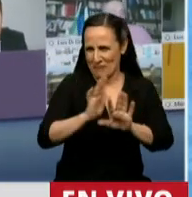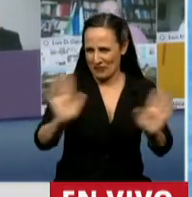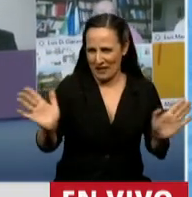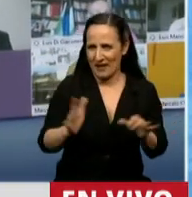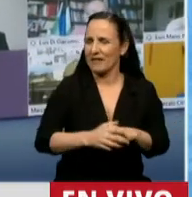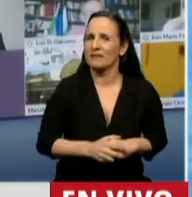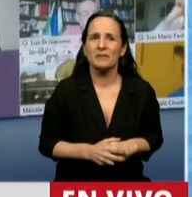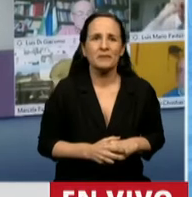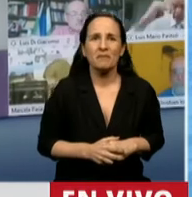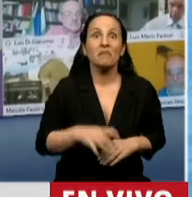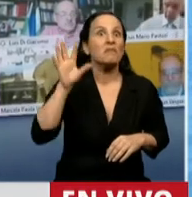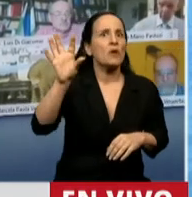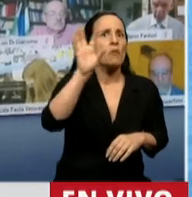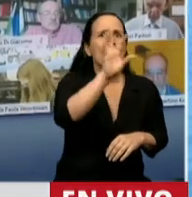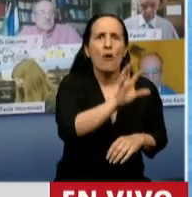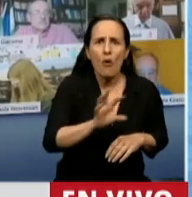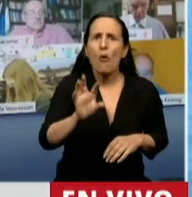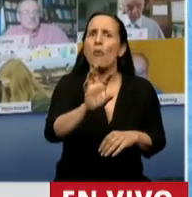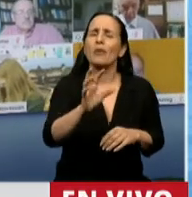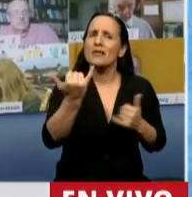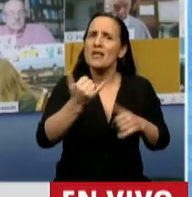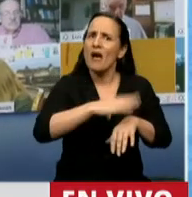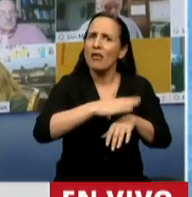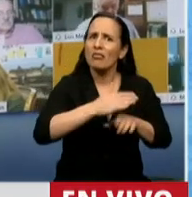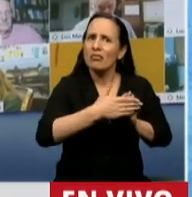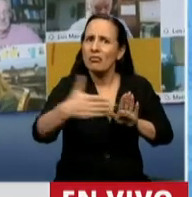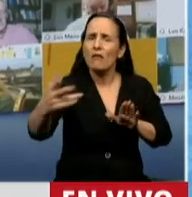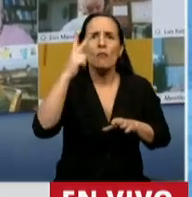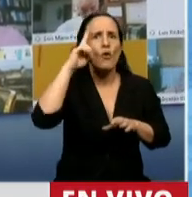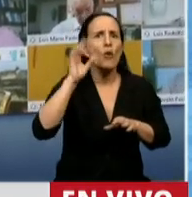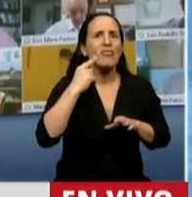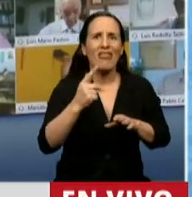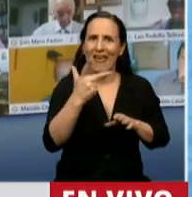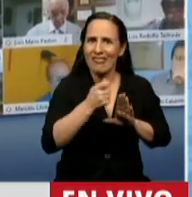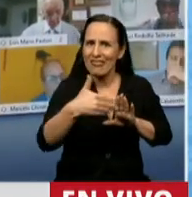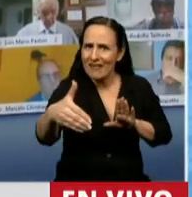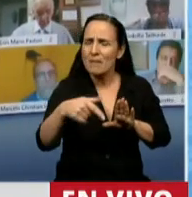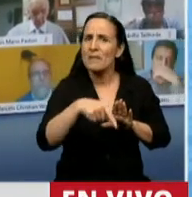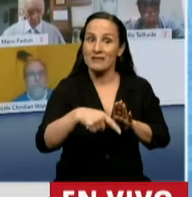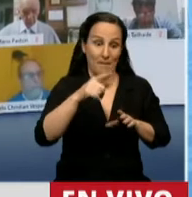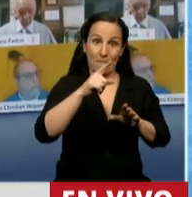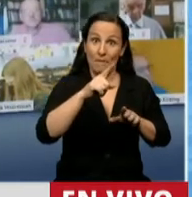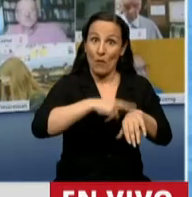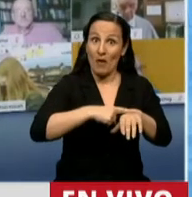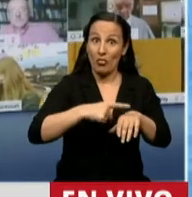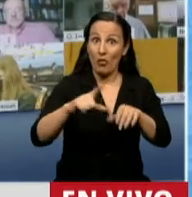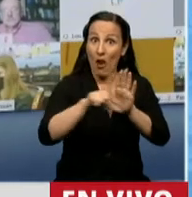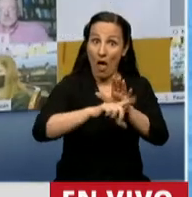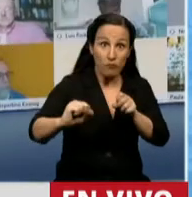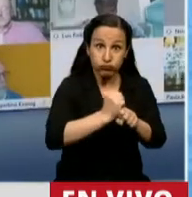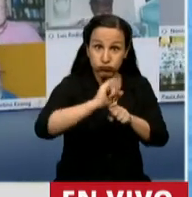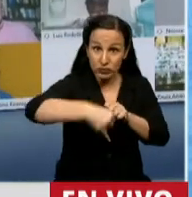permite ver a las provincias un plazo de 90 días a partir que se sancione esta ley